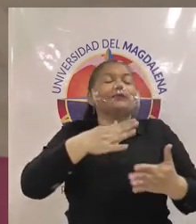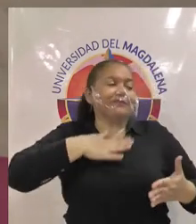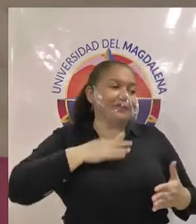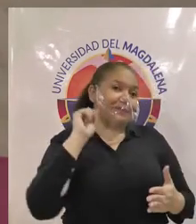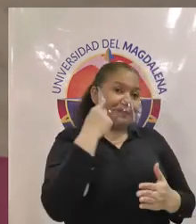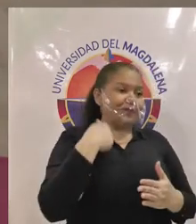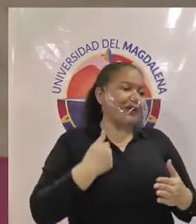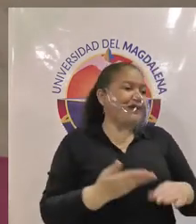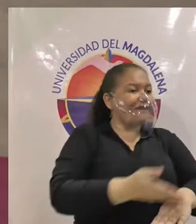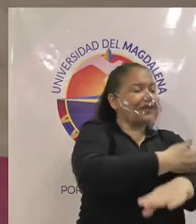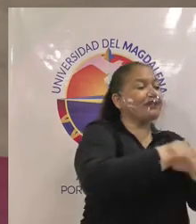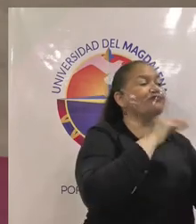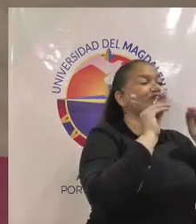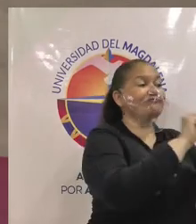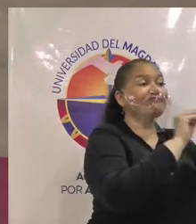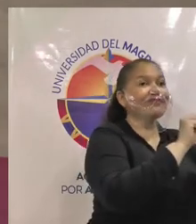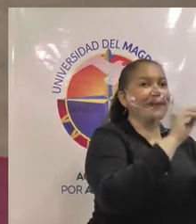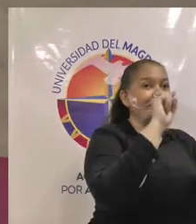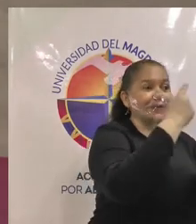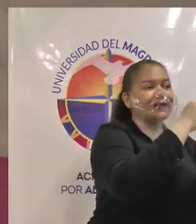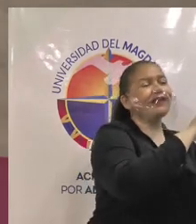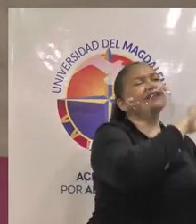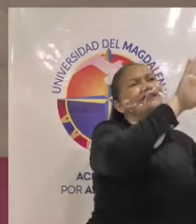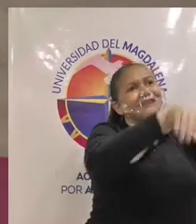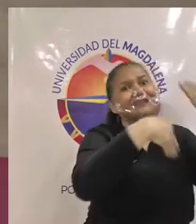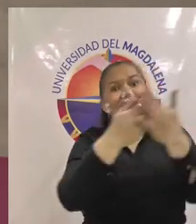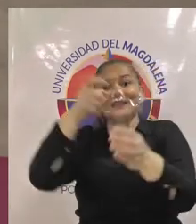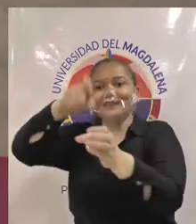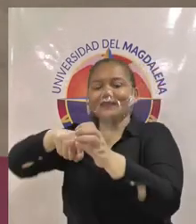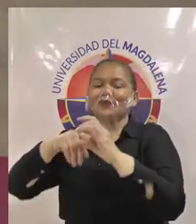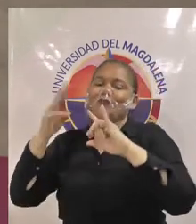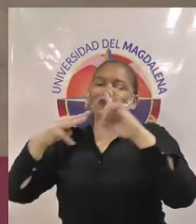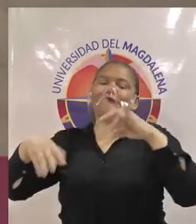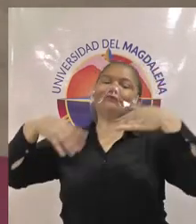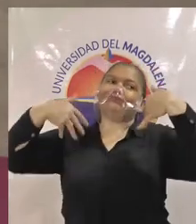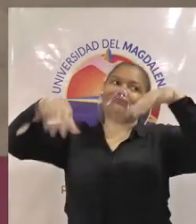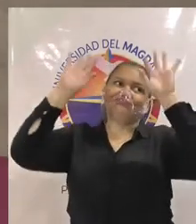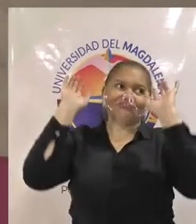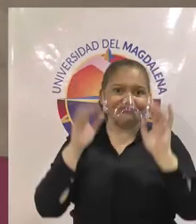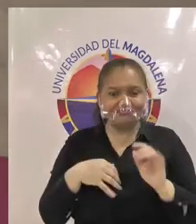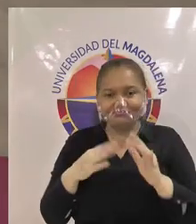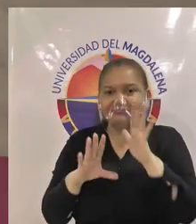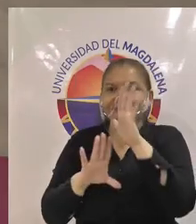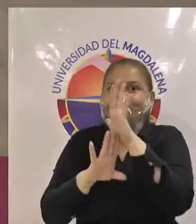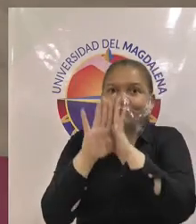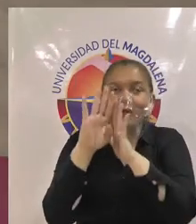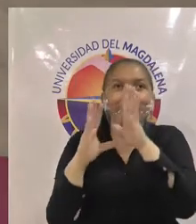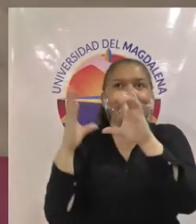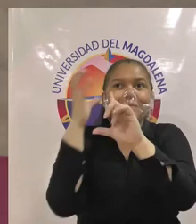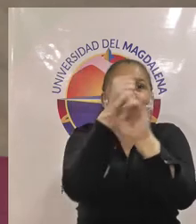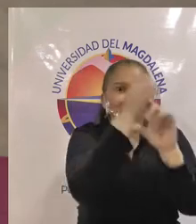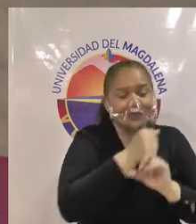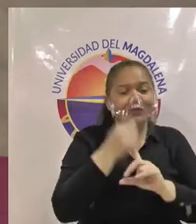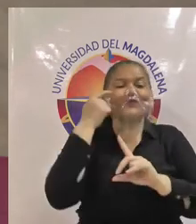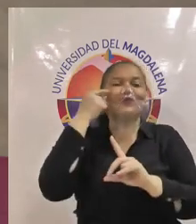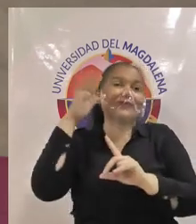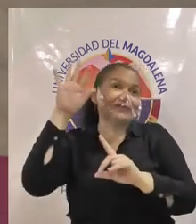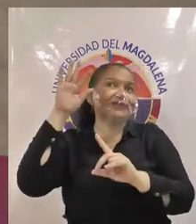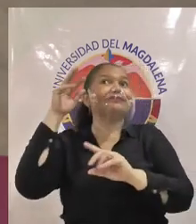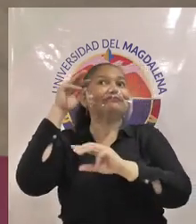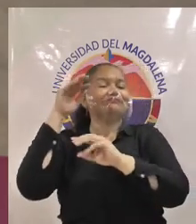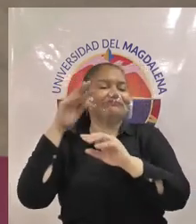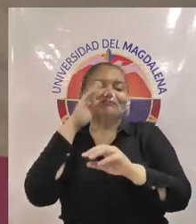esto cuando esos estudiantes ya hagan parte de la universidad del Magdalena pues nos va a catapultar a nivel nacional como insignia de investigación